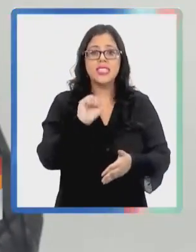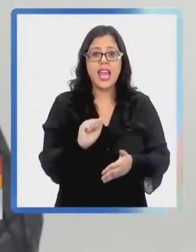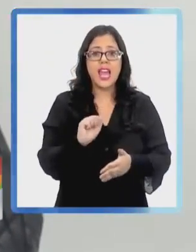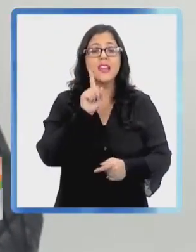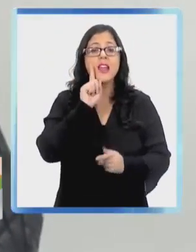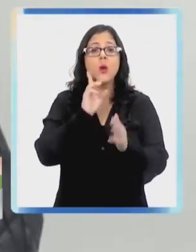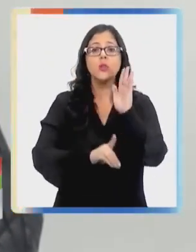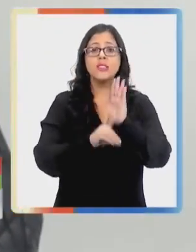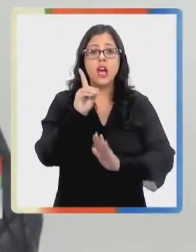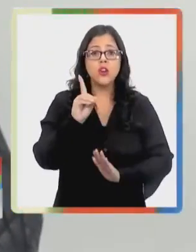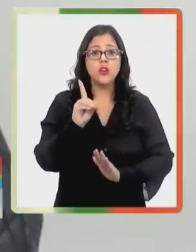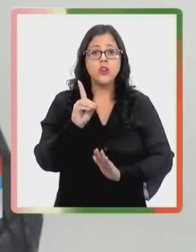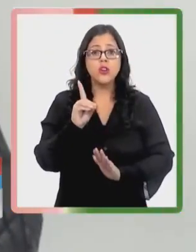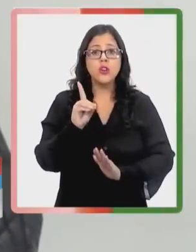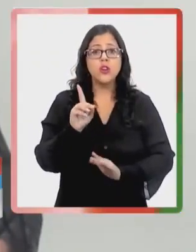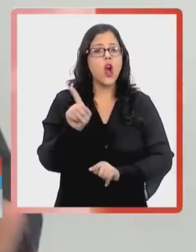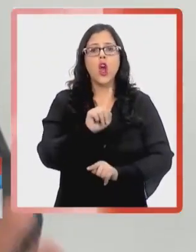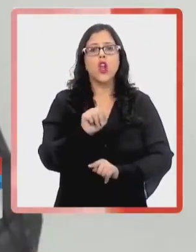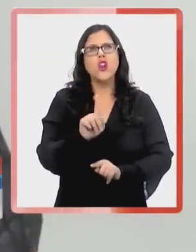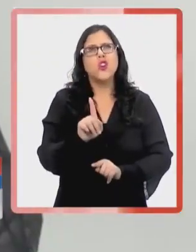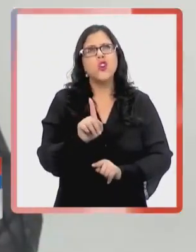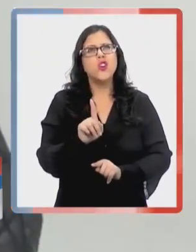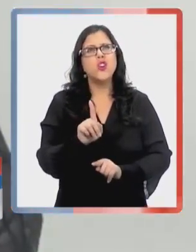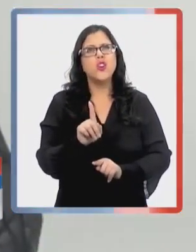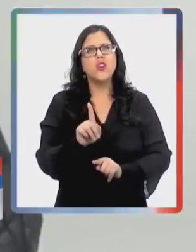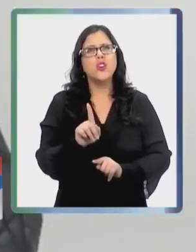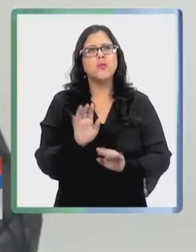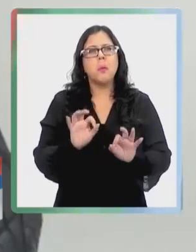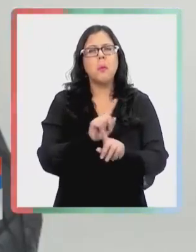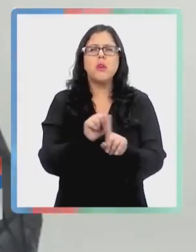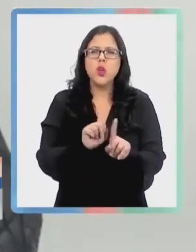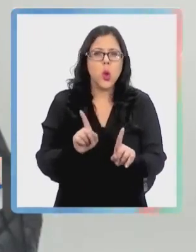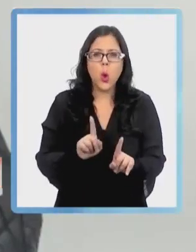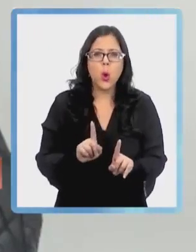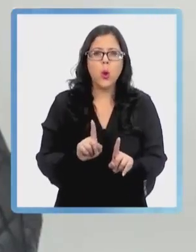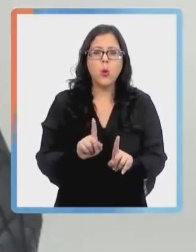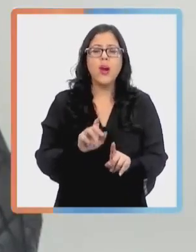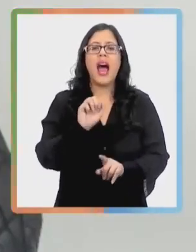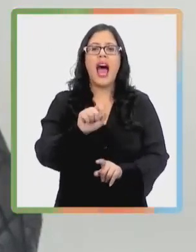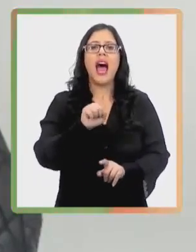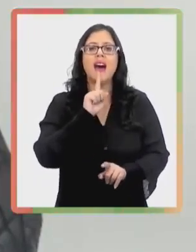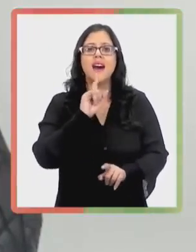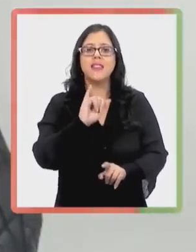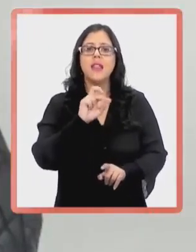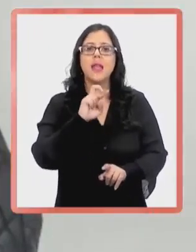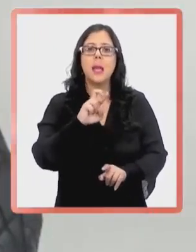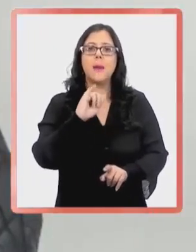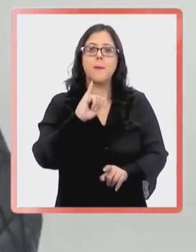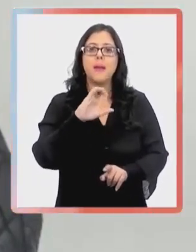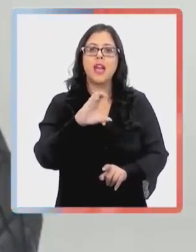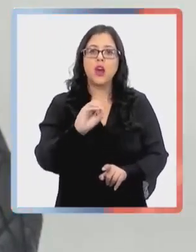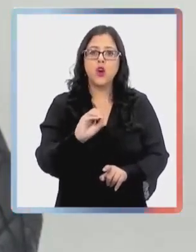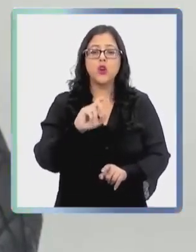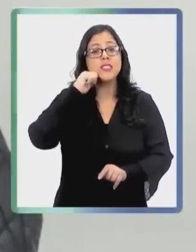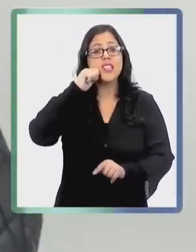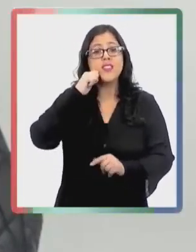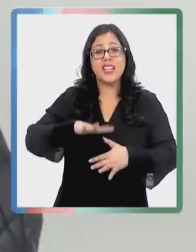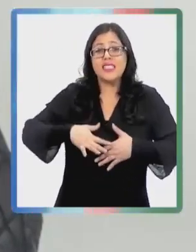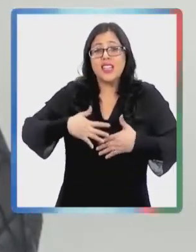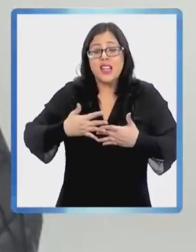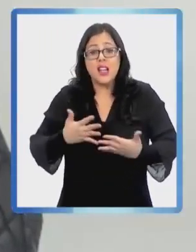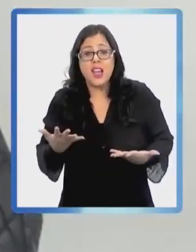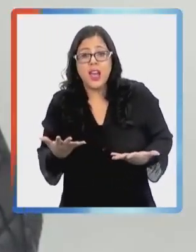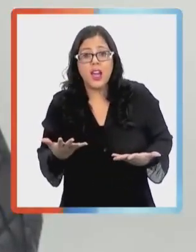tienen un desarrollo no típico, sino le llamamos un desarrollo atípico. Principalmente los